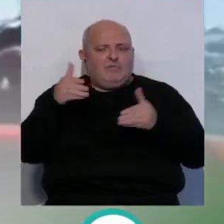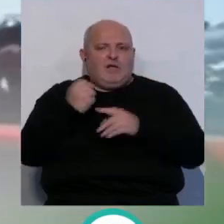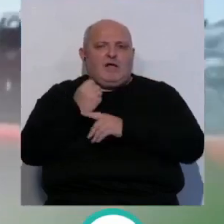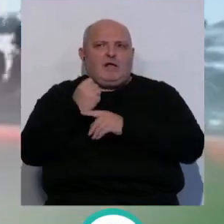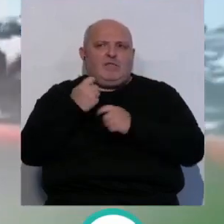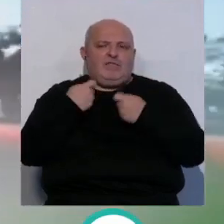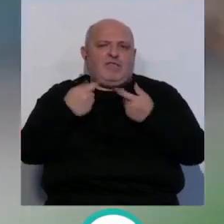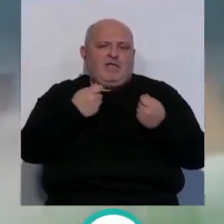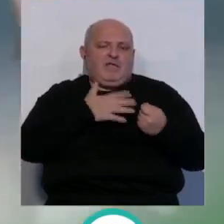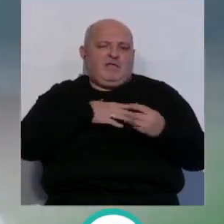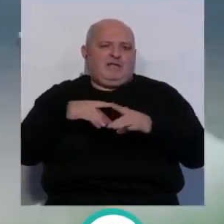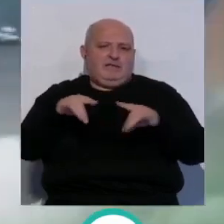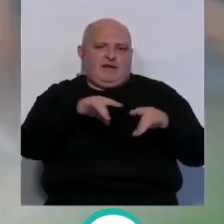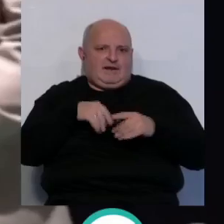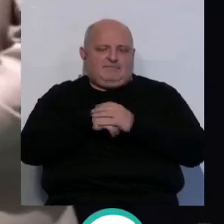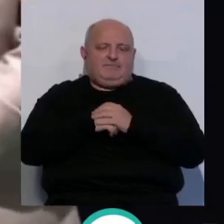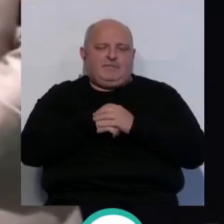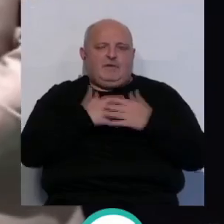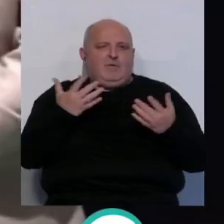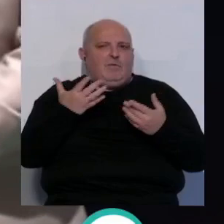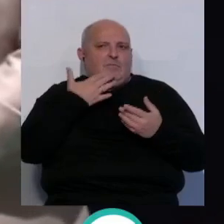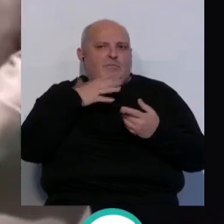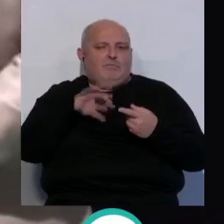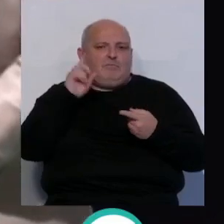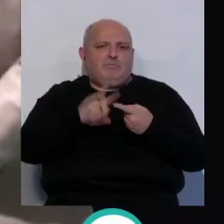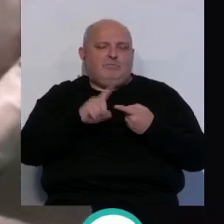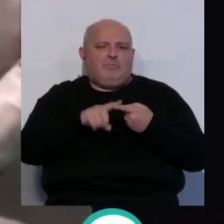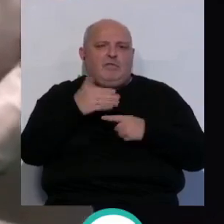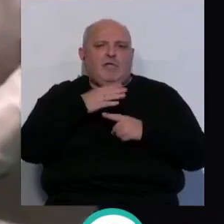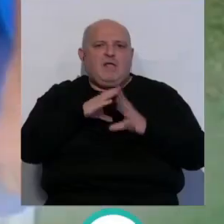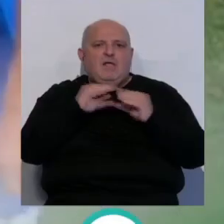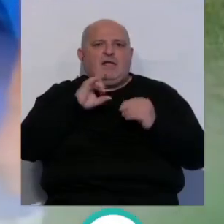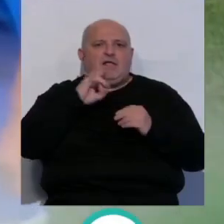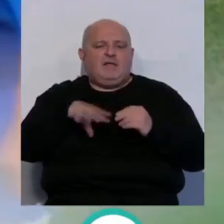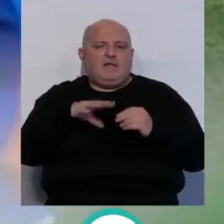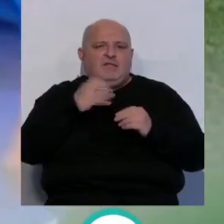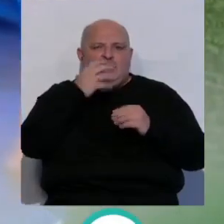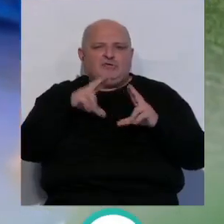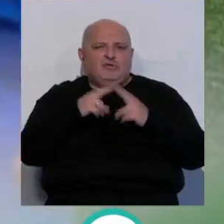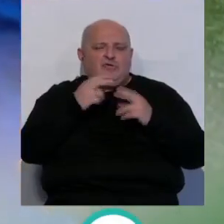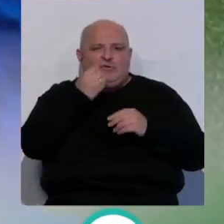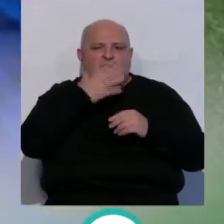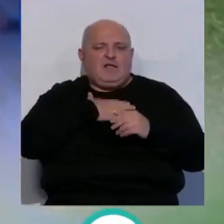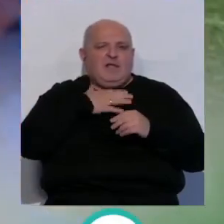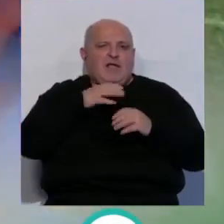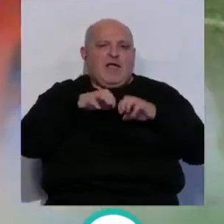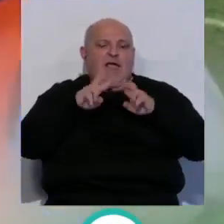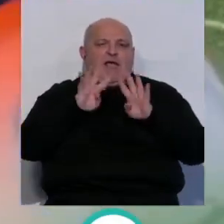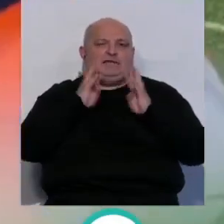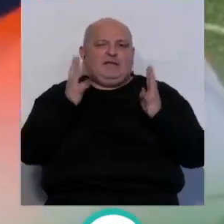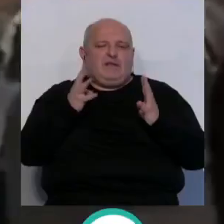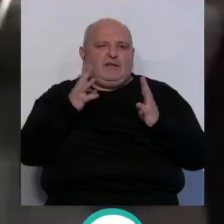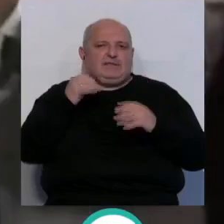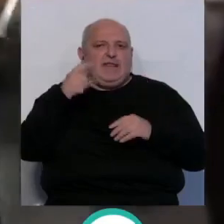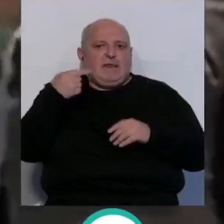aportación a nuestra tierra. Así, entre otros, se ha distinguido con la bandera de Andalucía a Ciencias Sociales y Letras al Ateneo Gaditano, a la